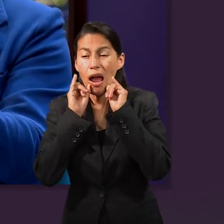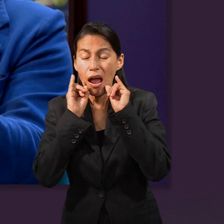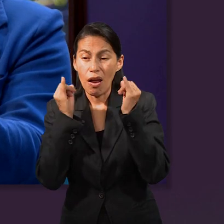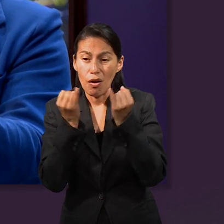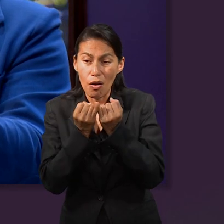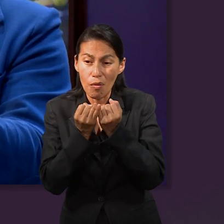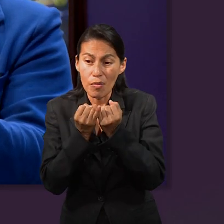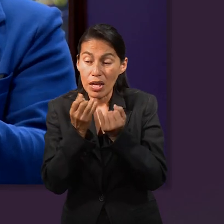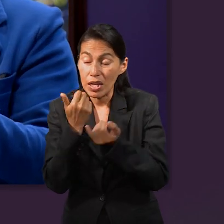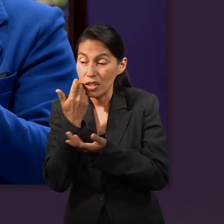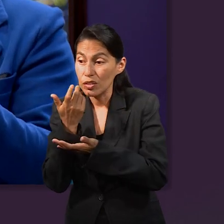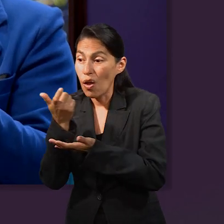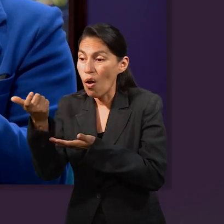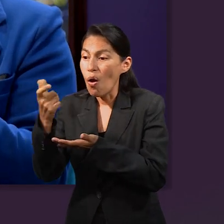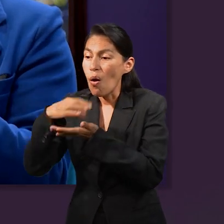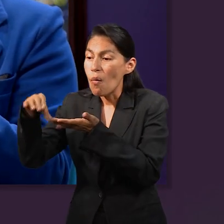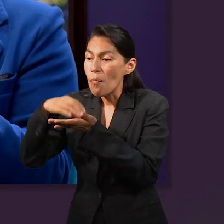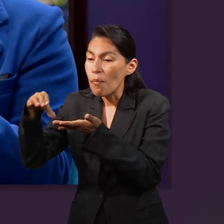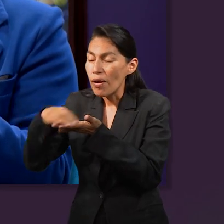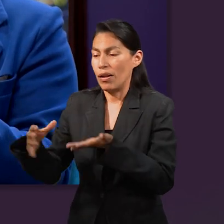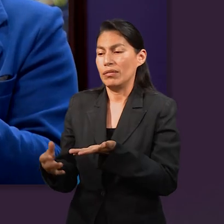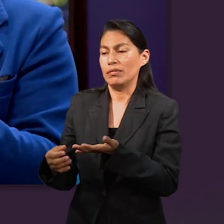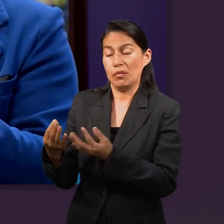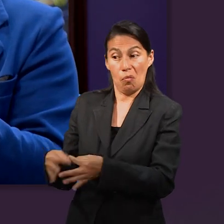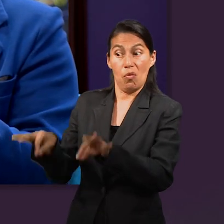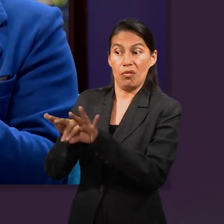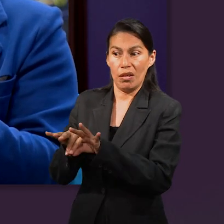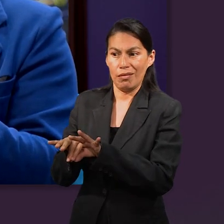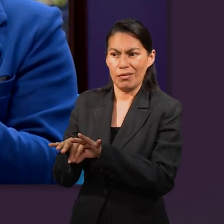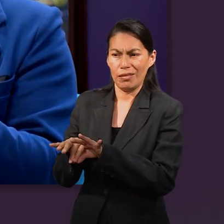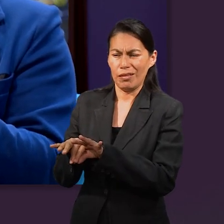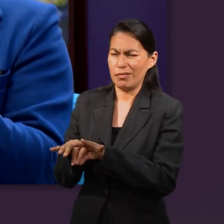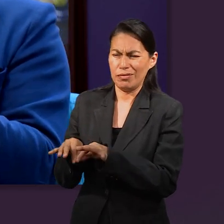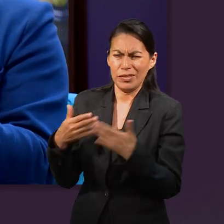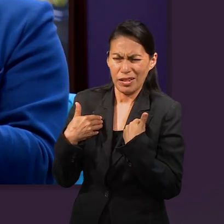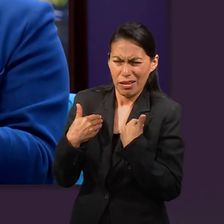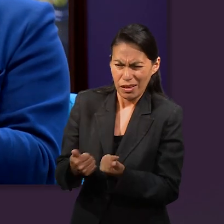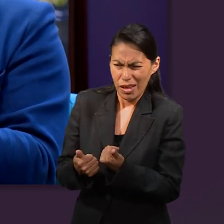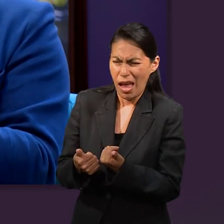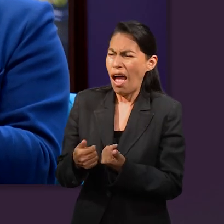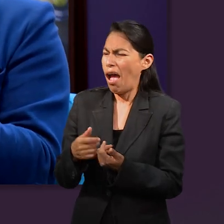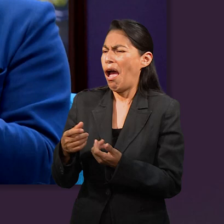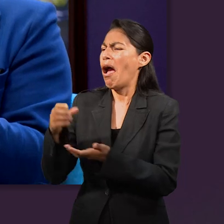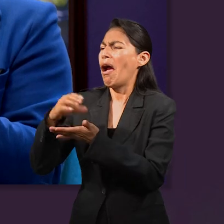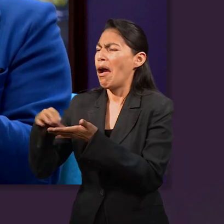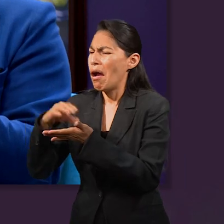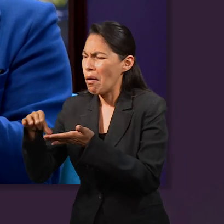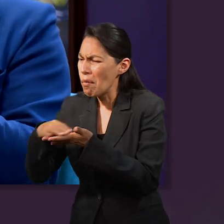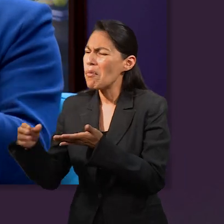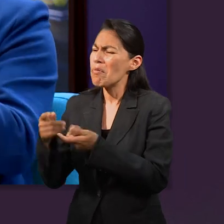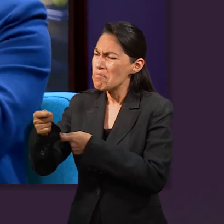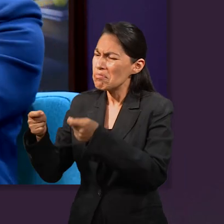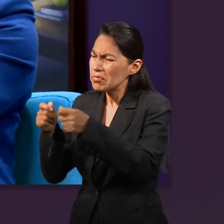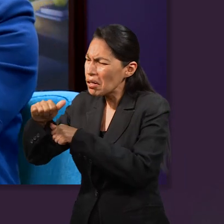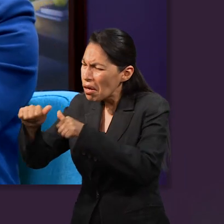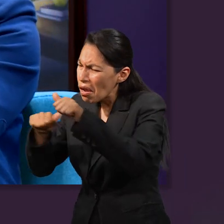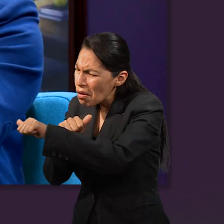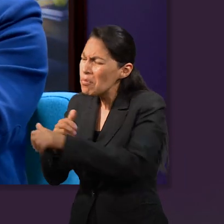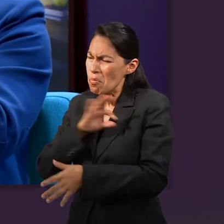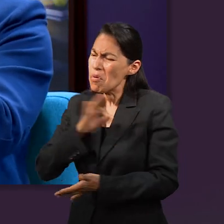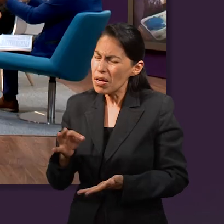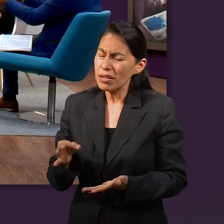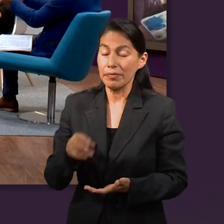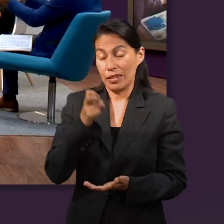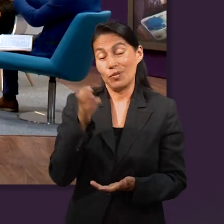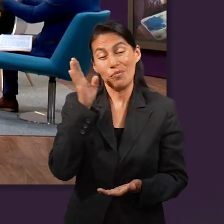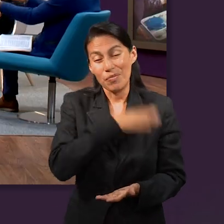querer comprarlo. Él no miraba la importancia de la primogenitura. Pensaba que era algo que se podía cambiar, hacer